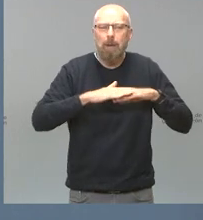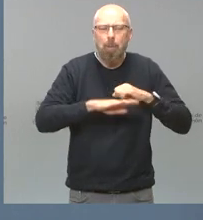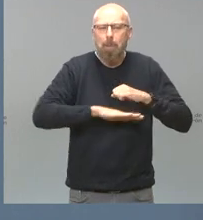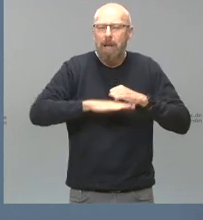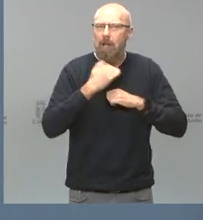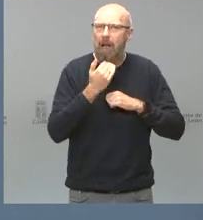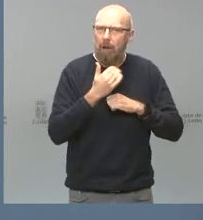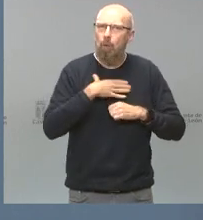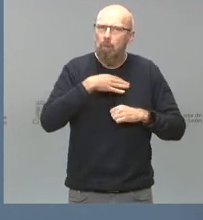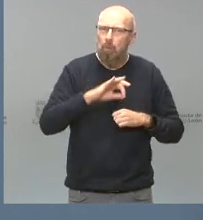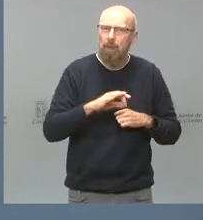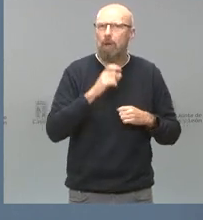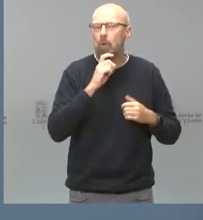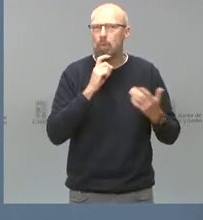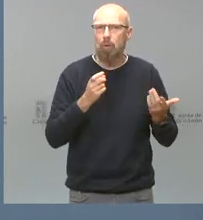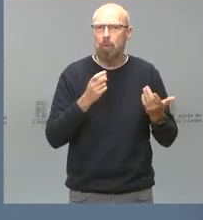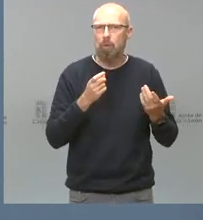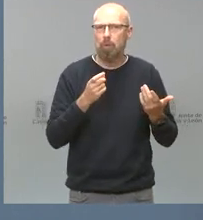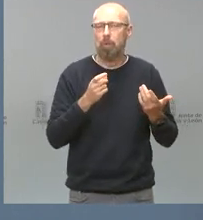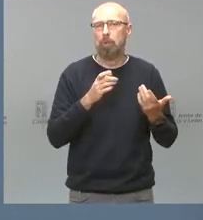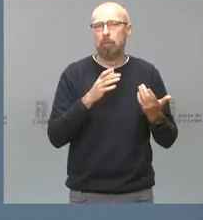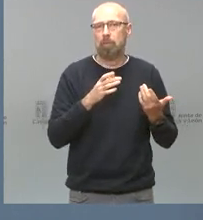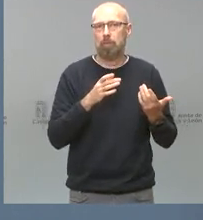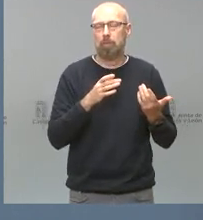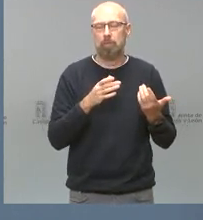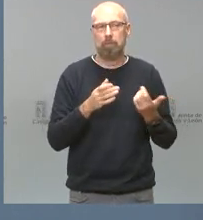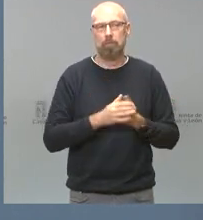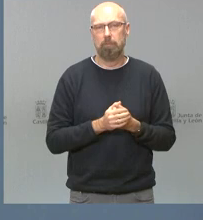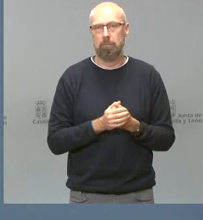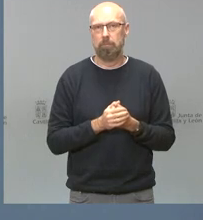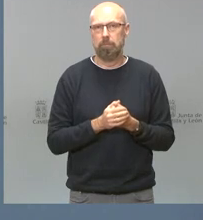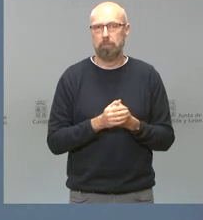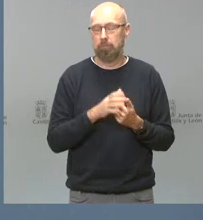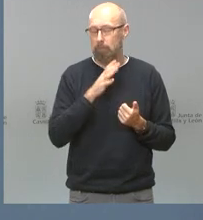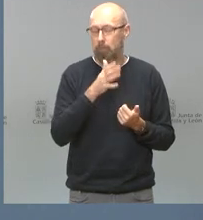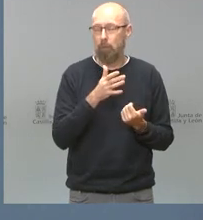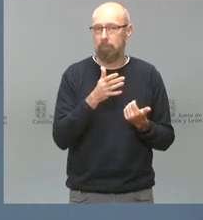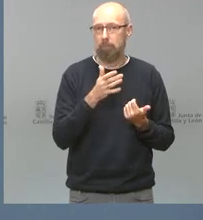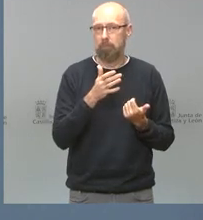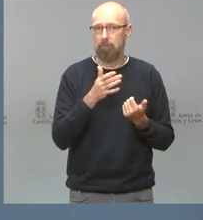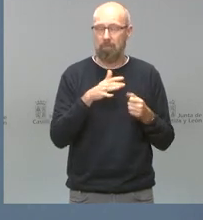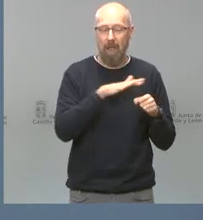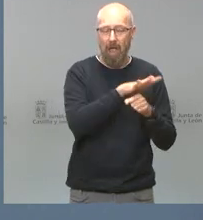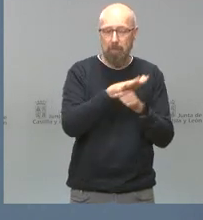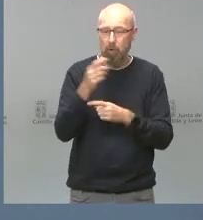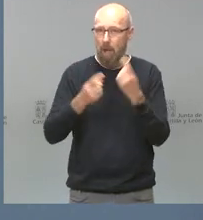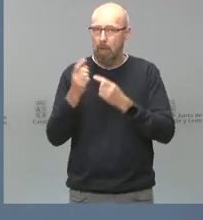que habitualmente en Castilla y León se han dado en determinados ámbitos.